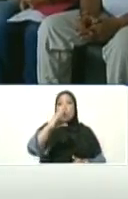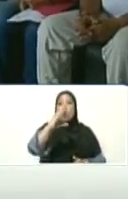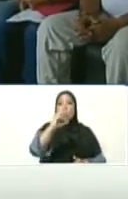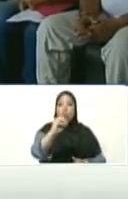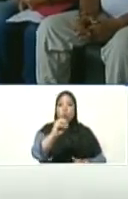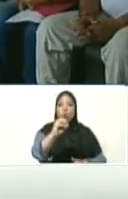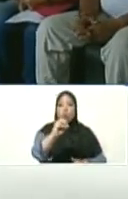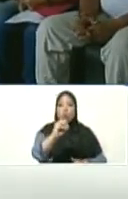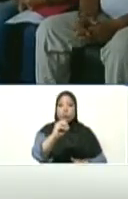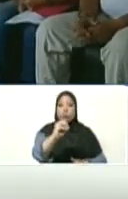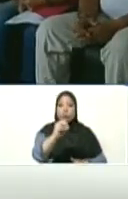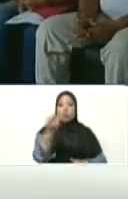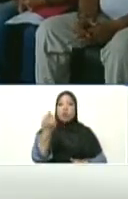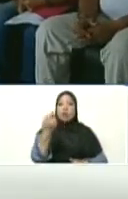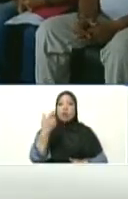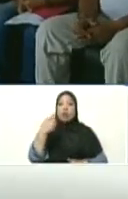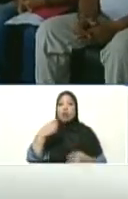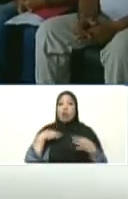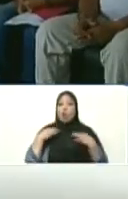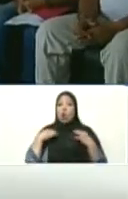pones una camisita roja mañana.